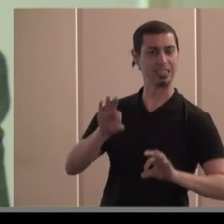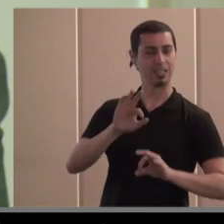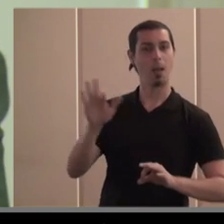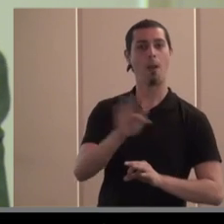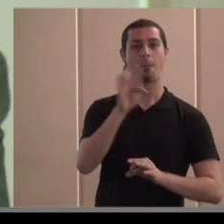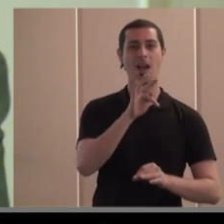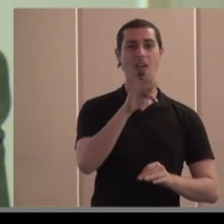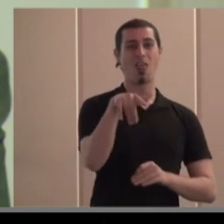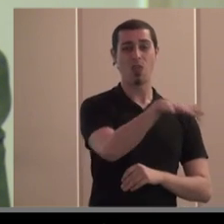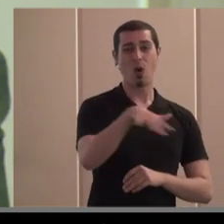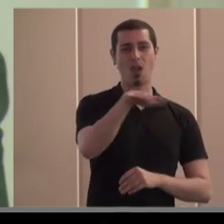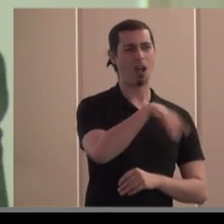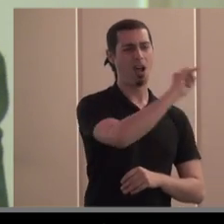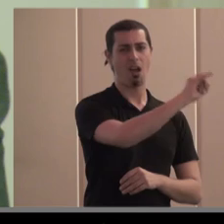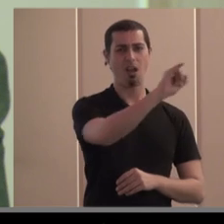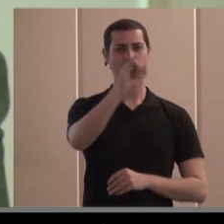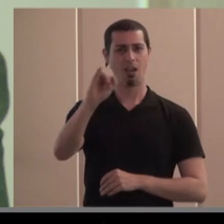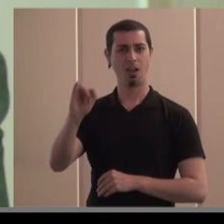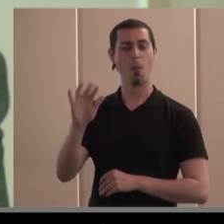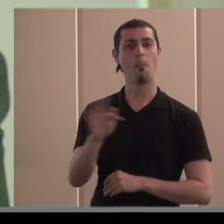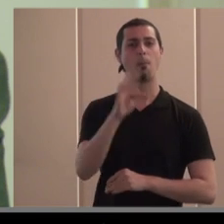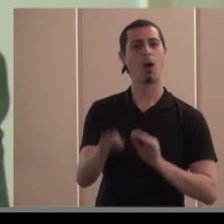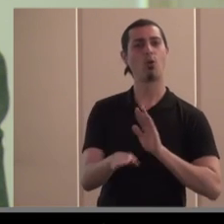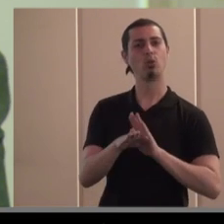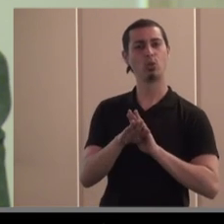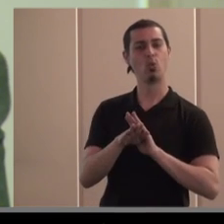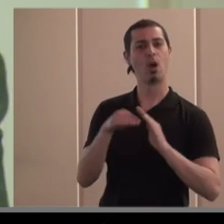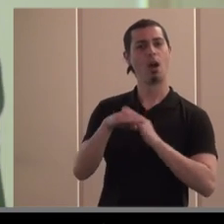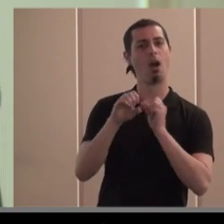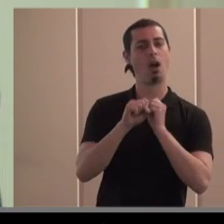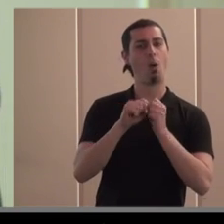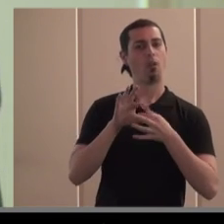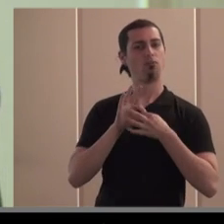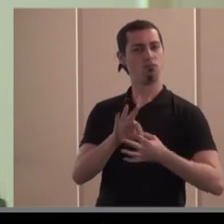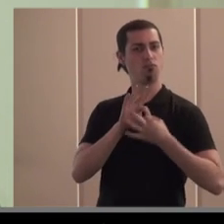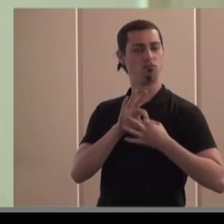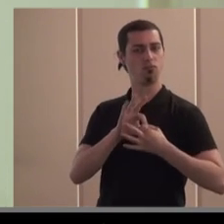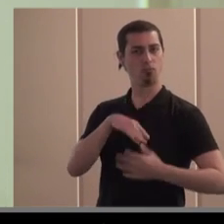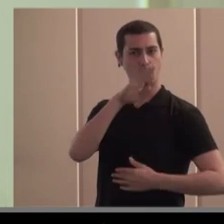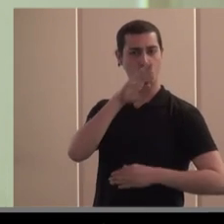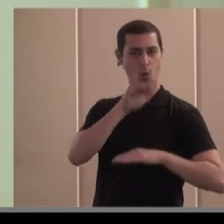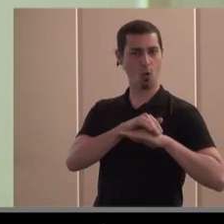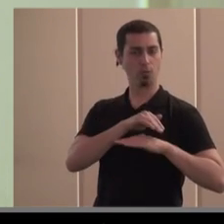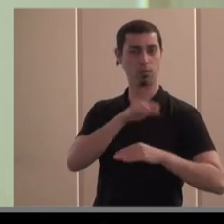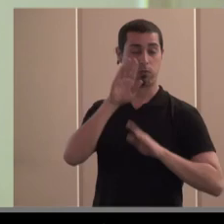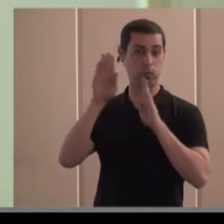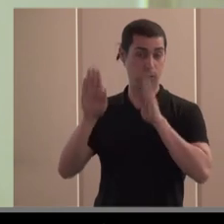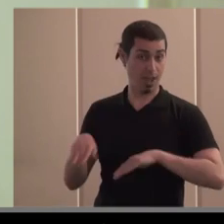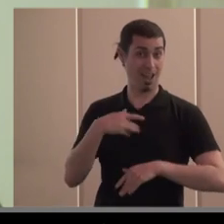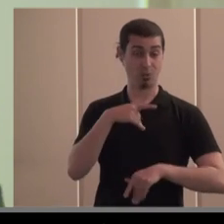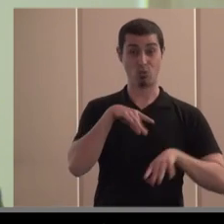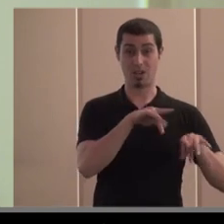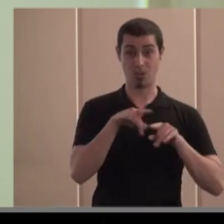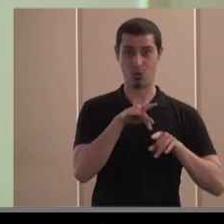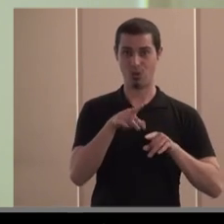multilocaliza y mantiene un permanente arraigo a su territorio la verdad es que haber escrito esto te pone un compromiso